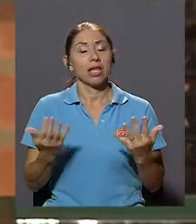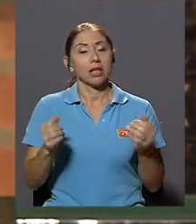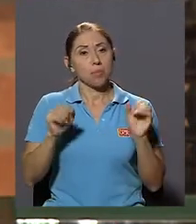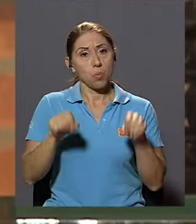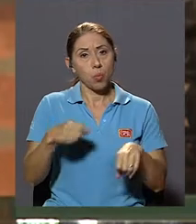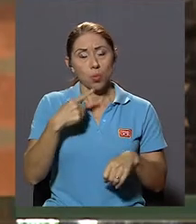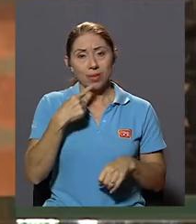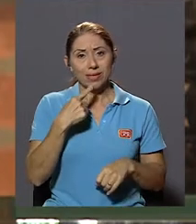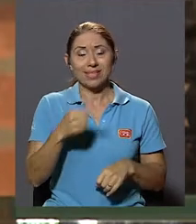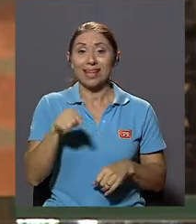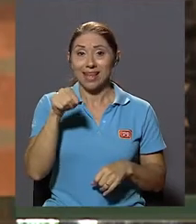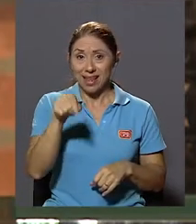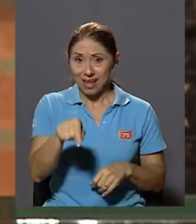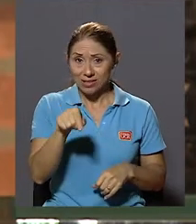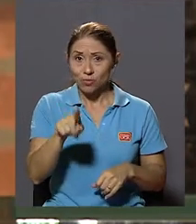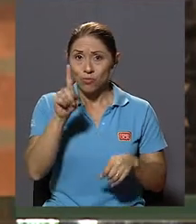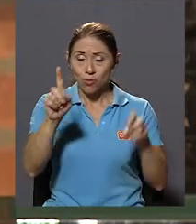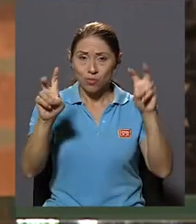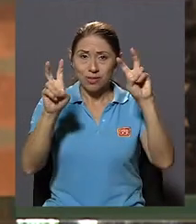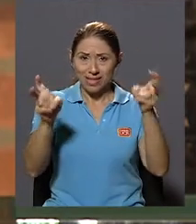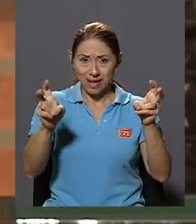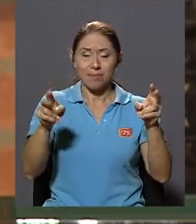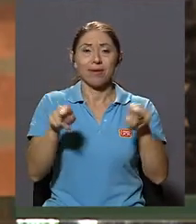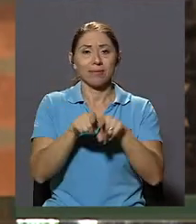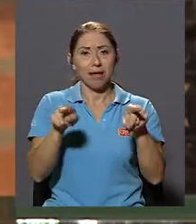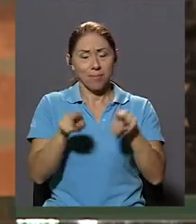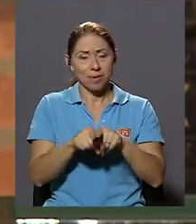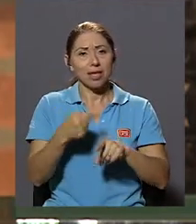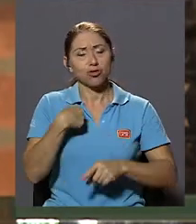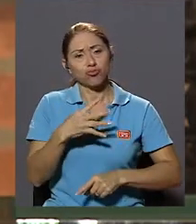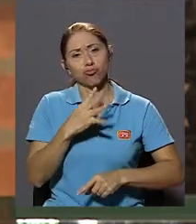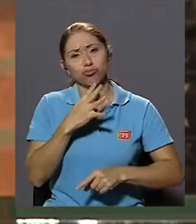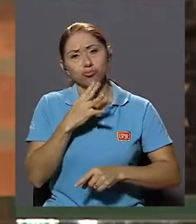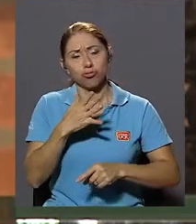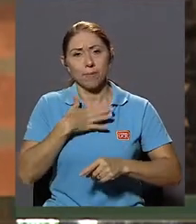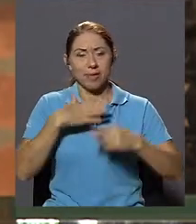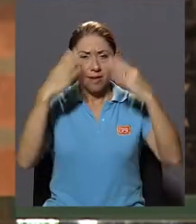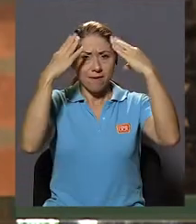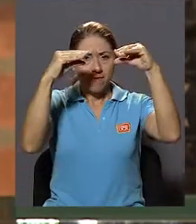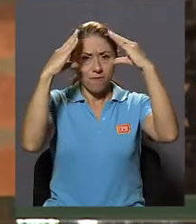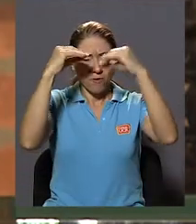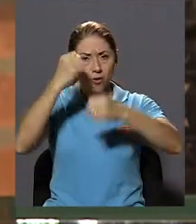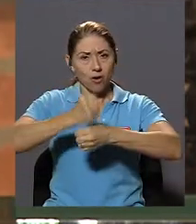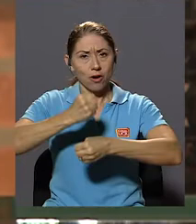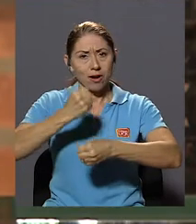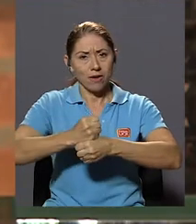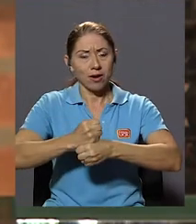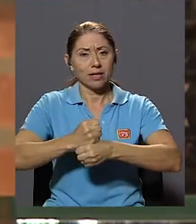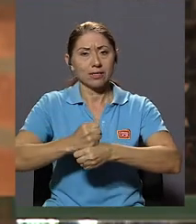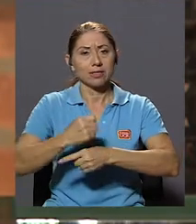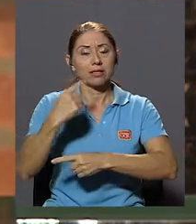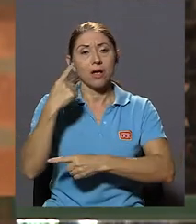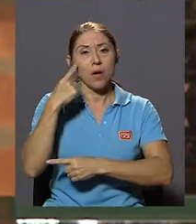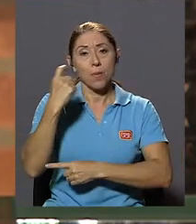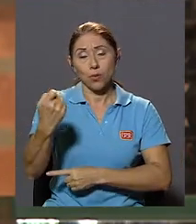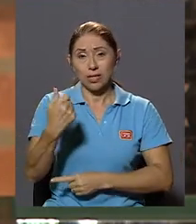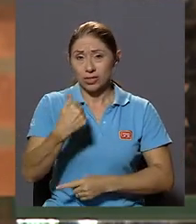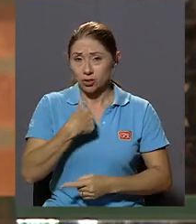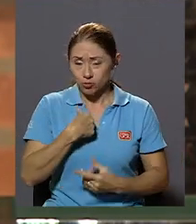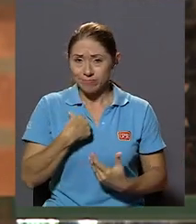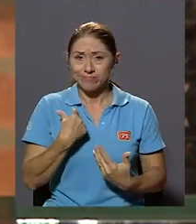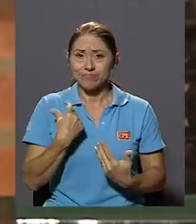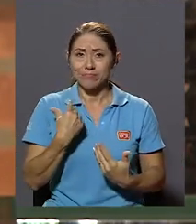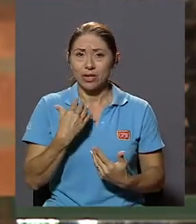precisamente eso también fue un tema De mi informe de labores Puesto que hice una referencia muy